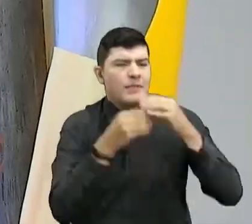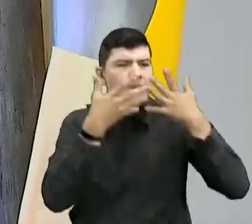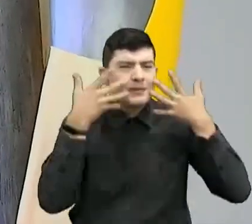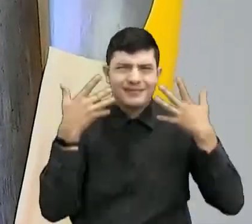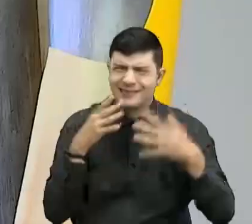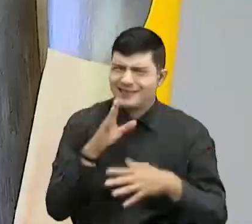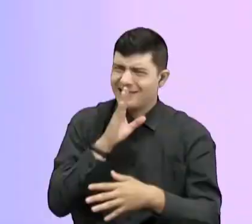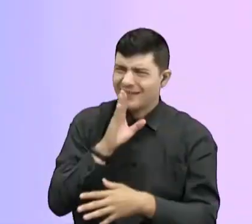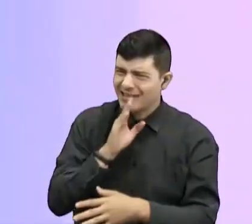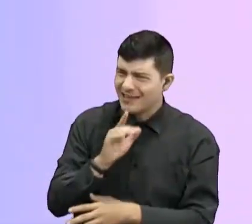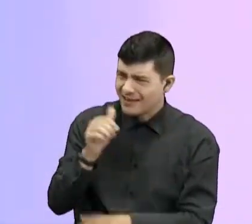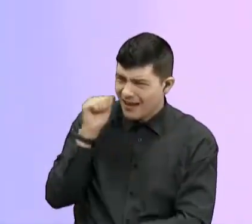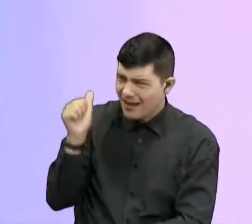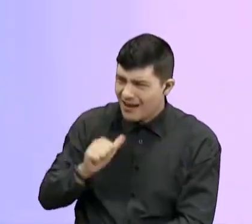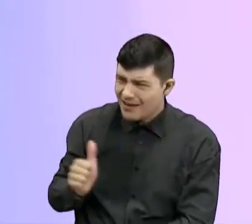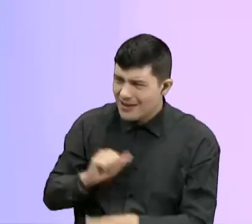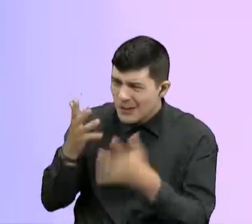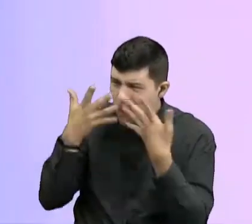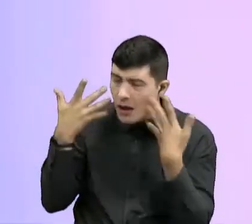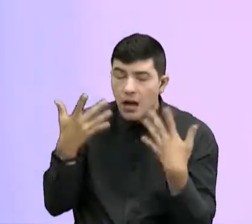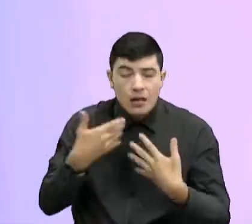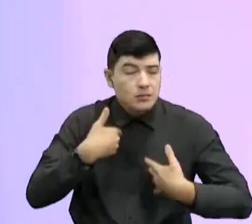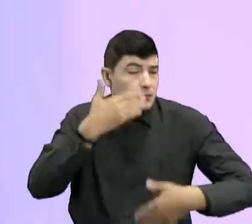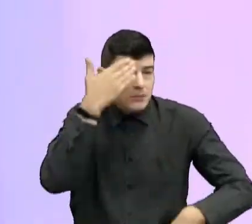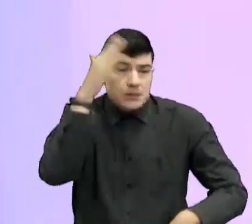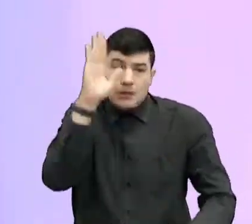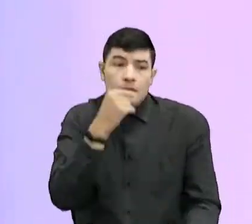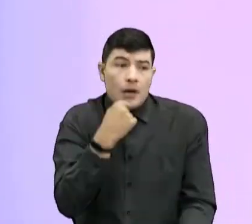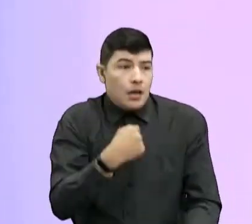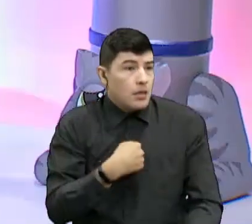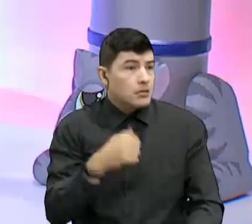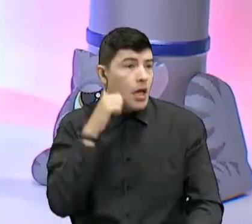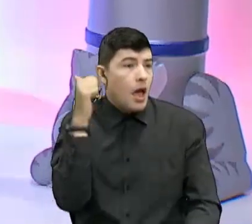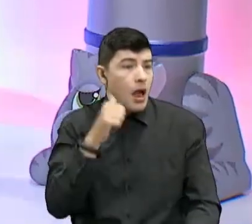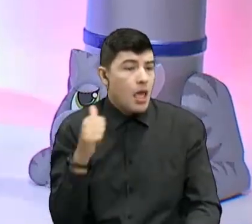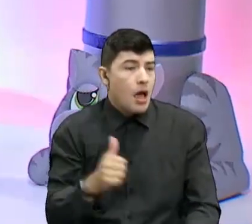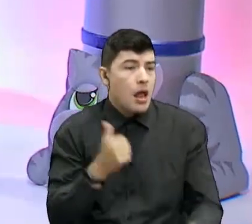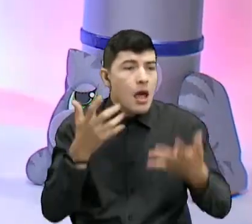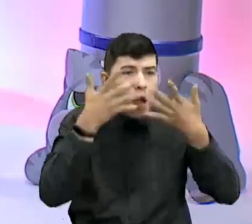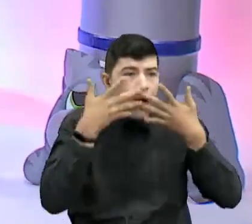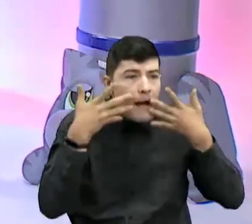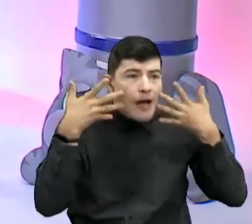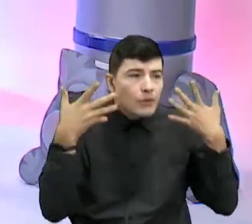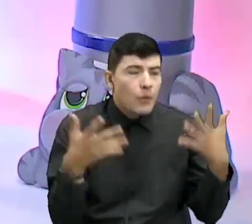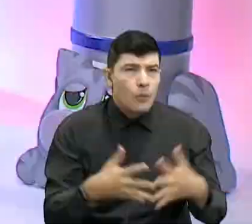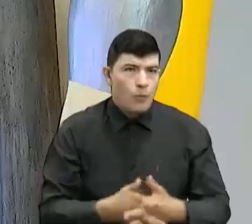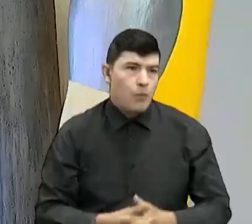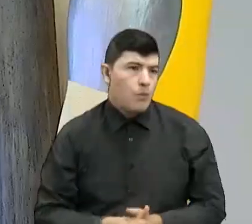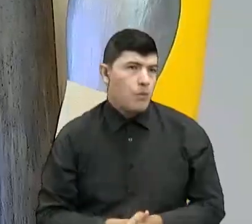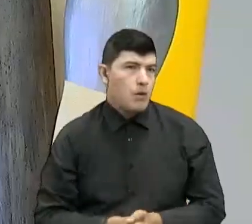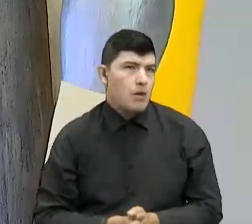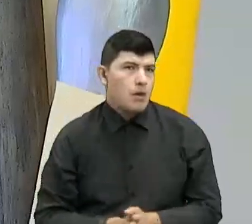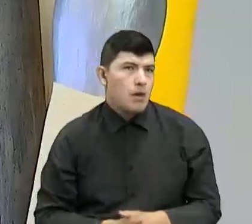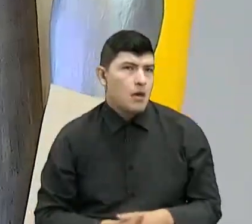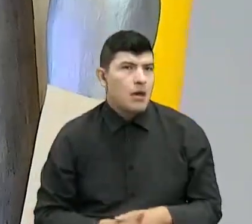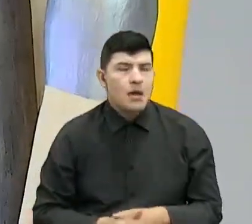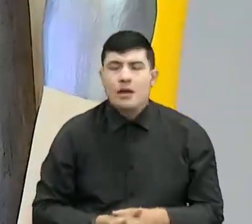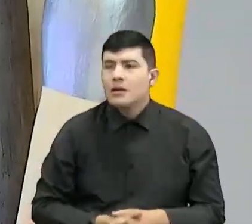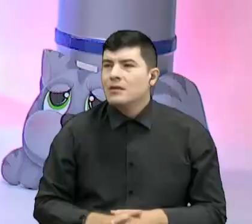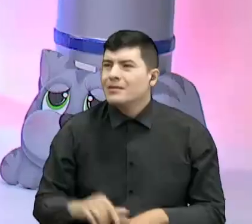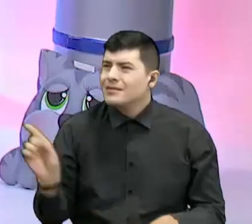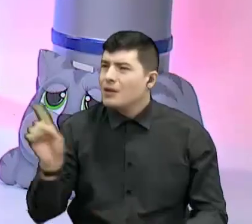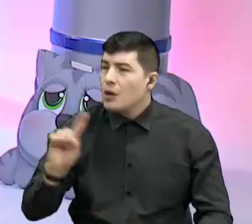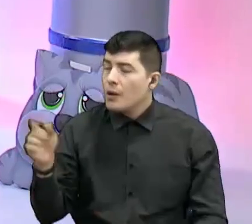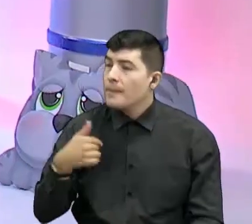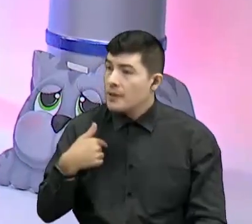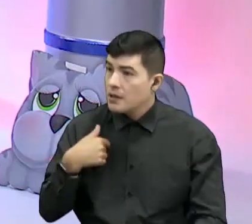¿Cómo que Ariana y a un gato? Yo no sé. A mí me dijeron que examinara a Ariana y a un gato, hola. No, señor, yo